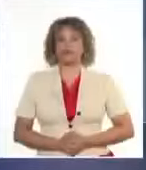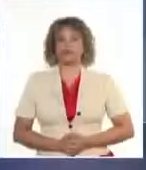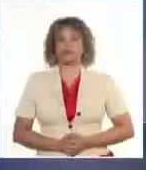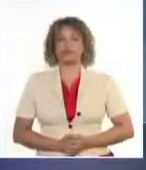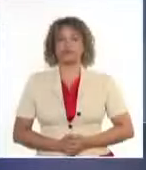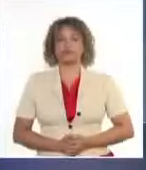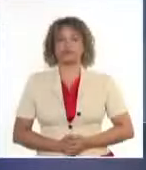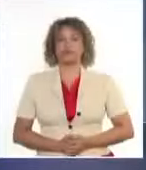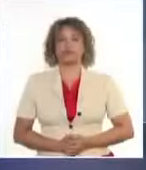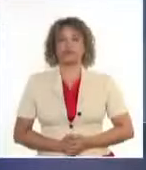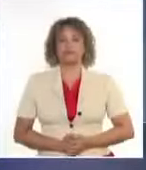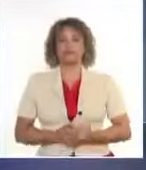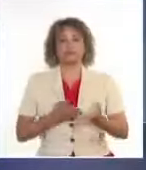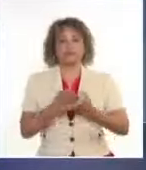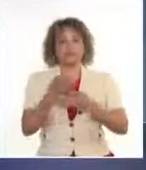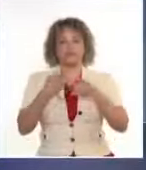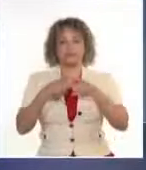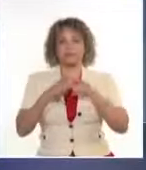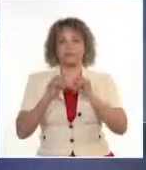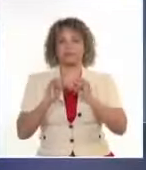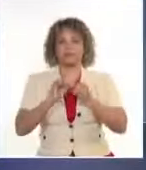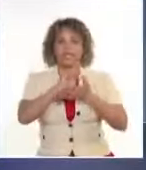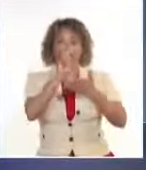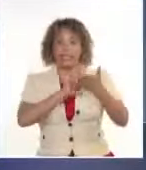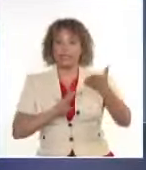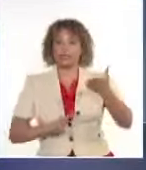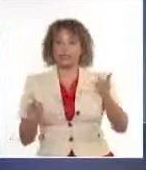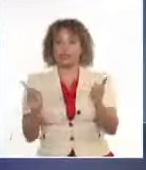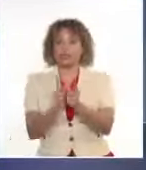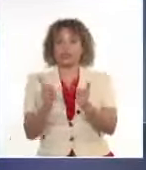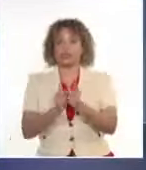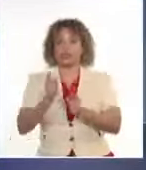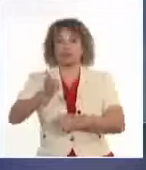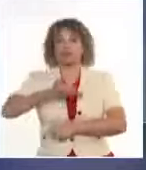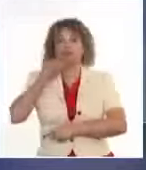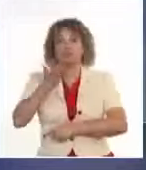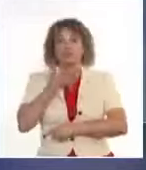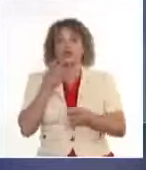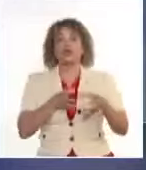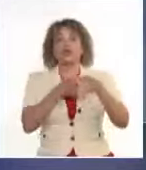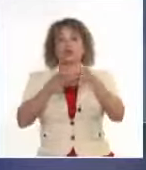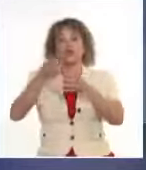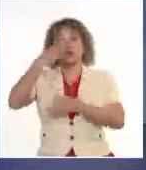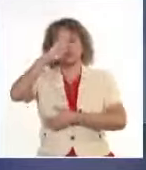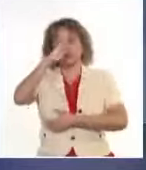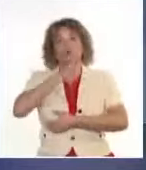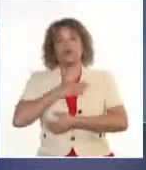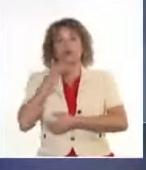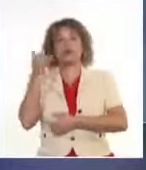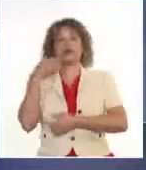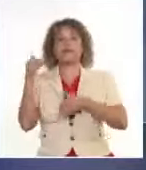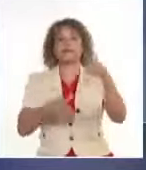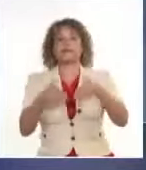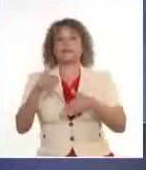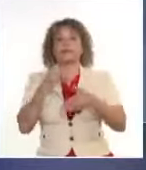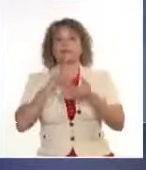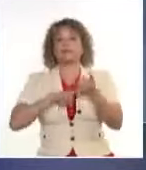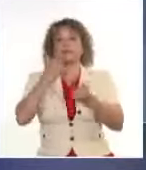Y a continuación damos lectura a un resumen de la declaración de la delegación cubana asistente a París 2024,